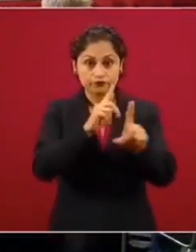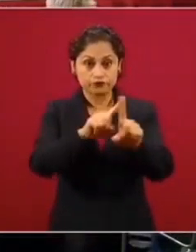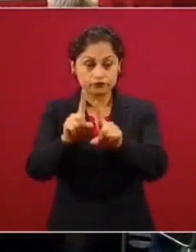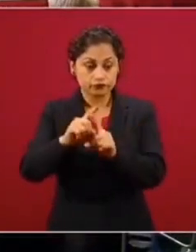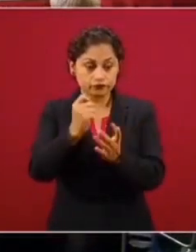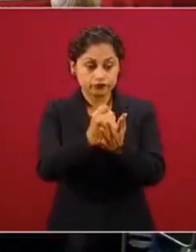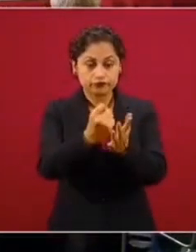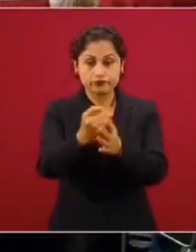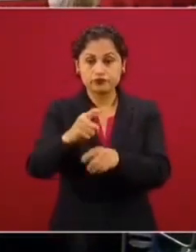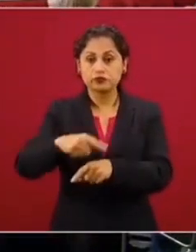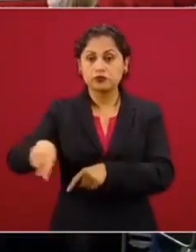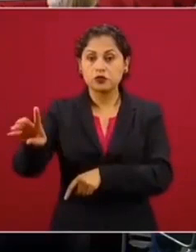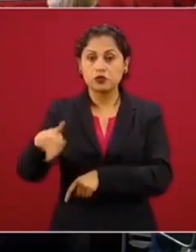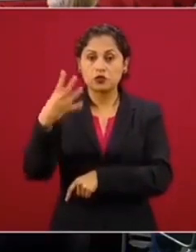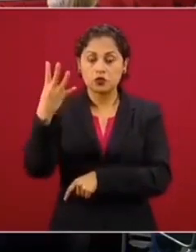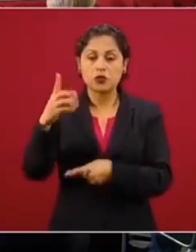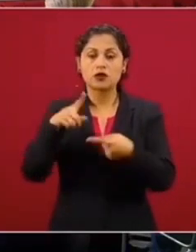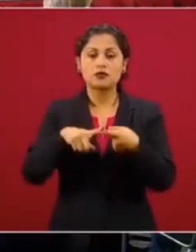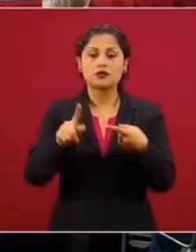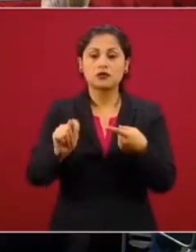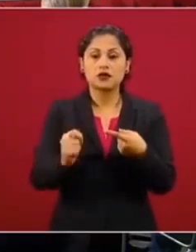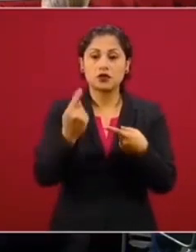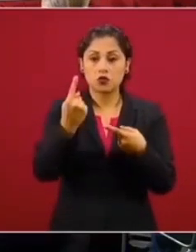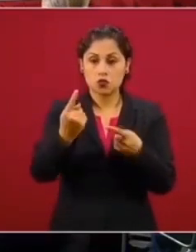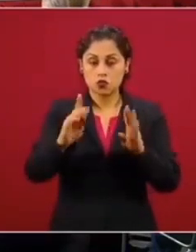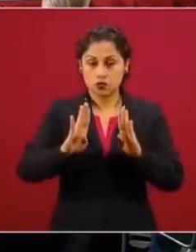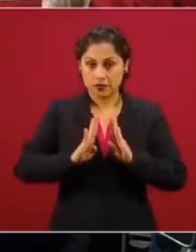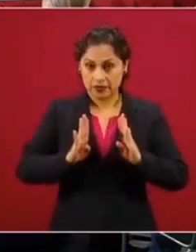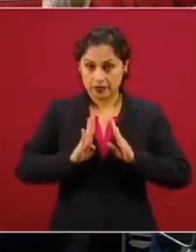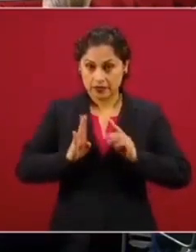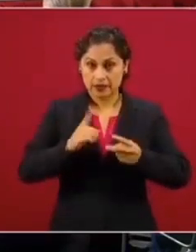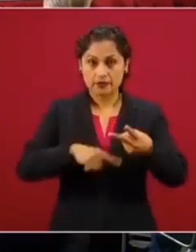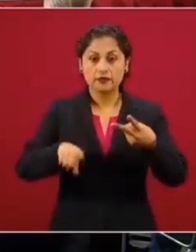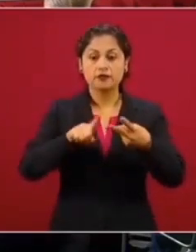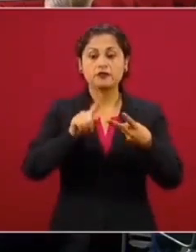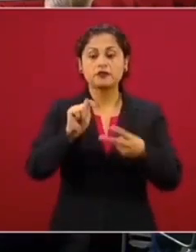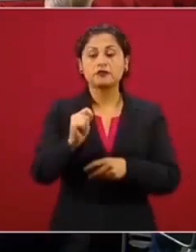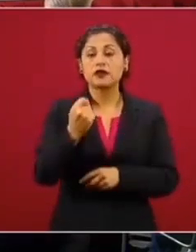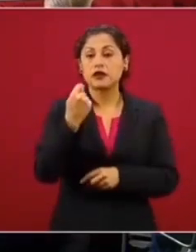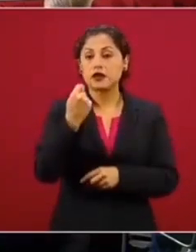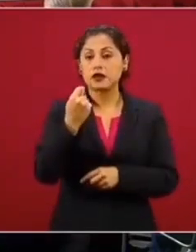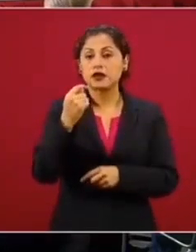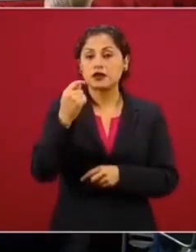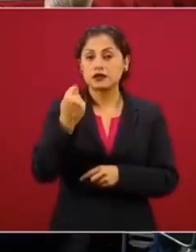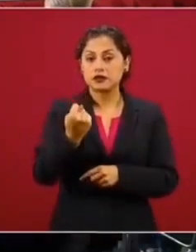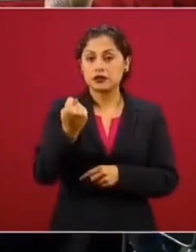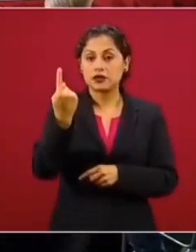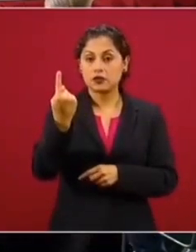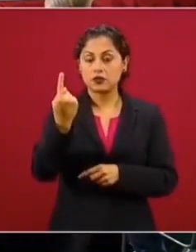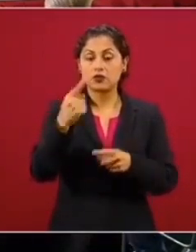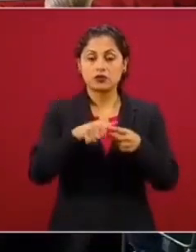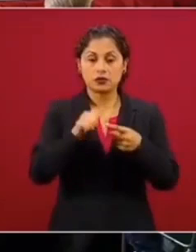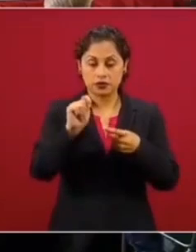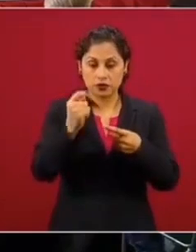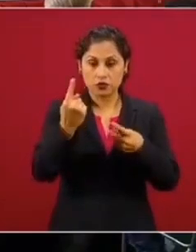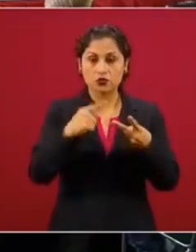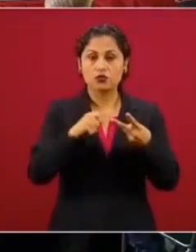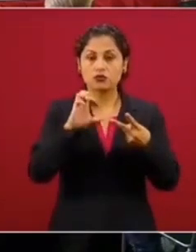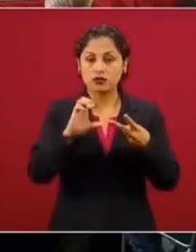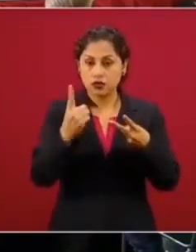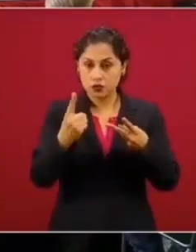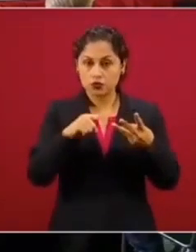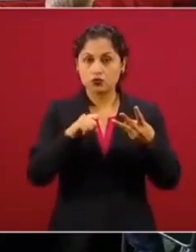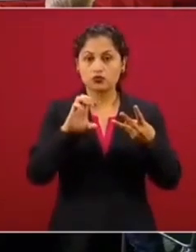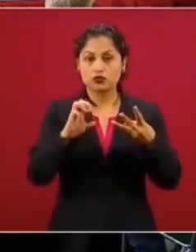el T1 militar, el T1, el C1 y el C3, y